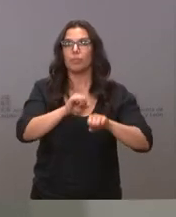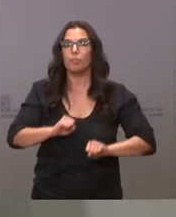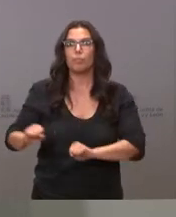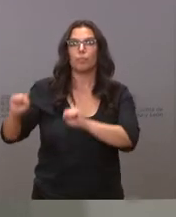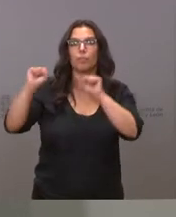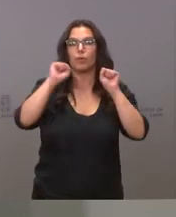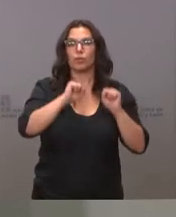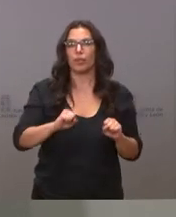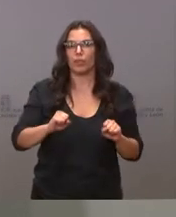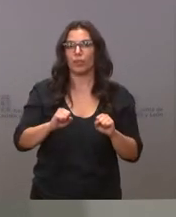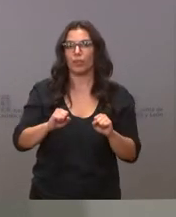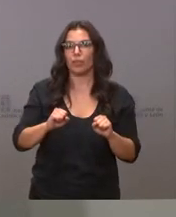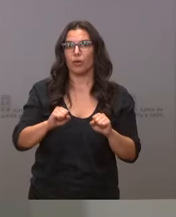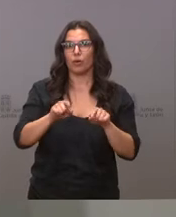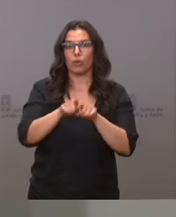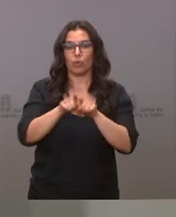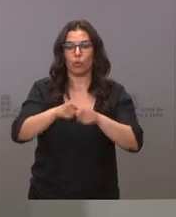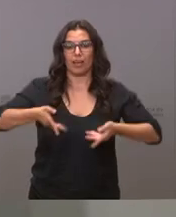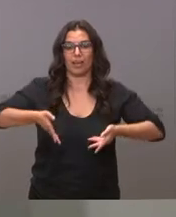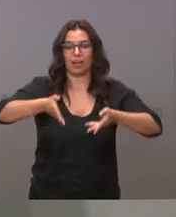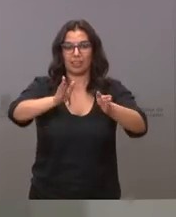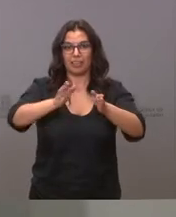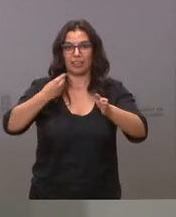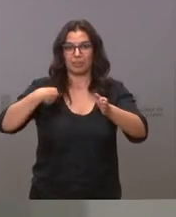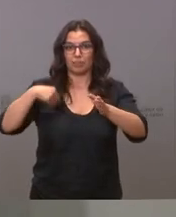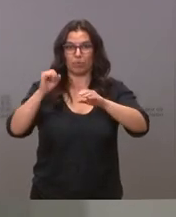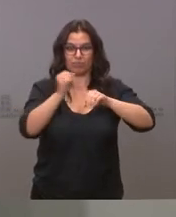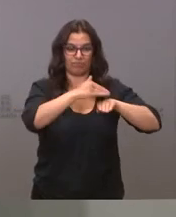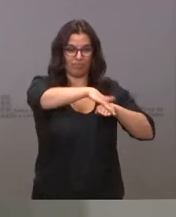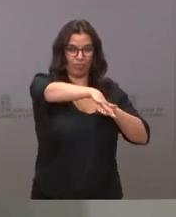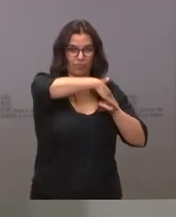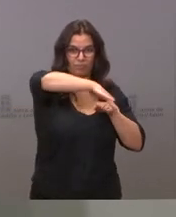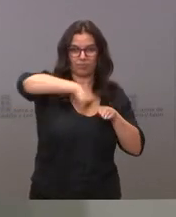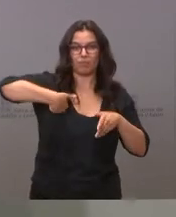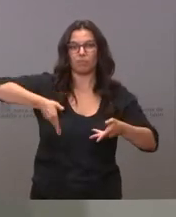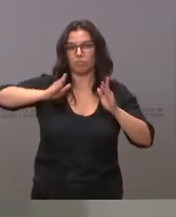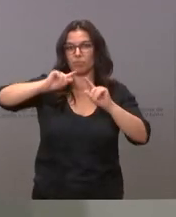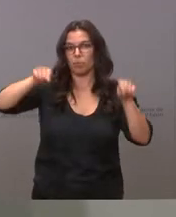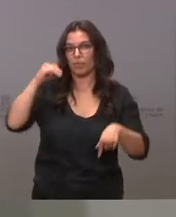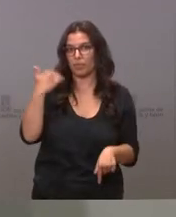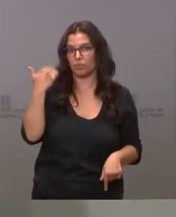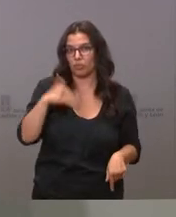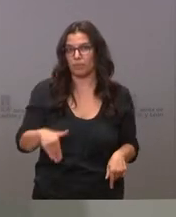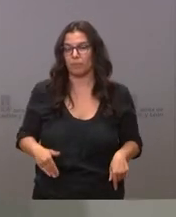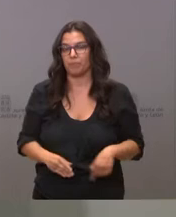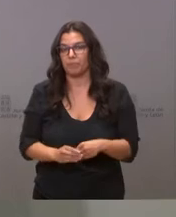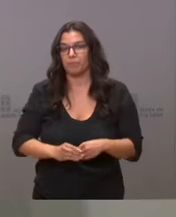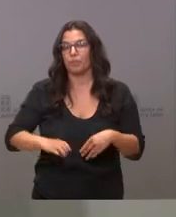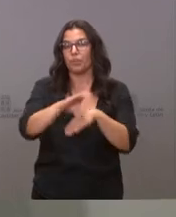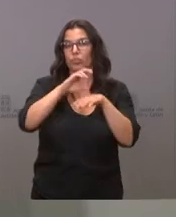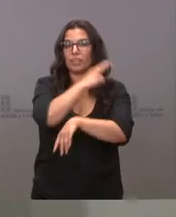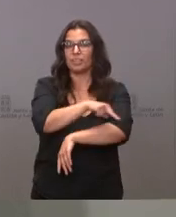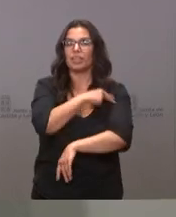salvacunetas en carreteras de la provincia de Soria. La Consejería de Sanidad contrata los servicios